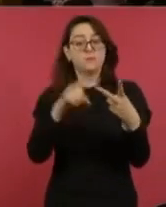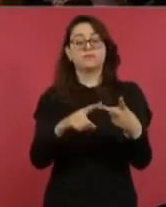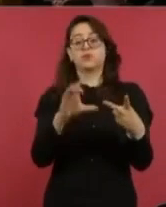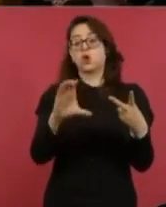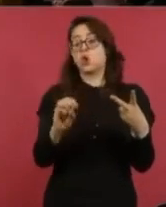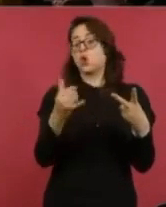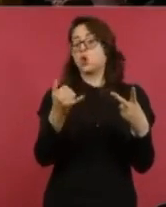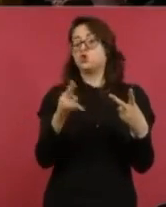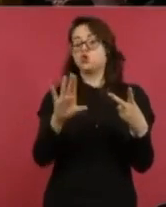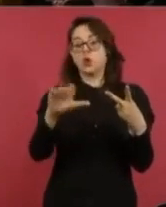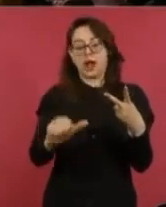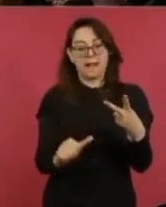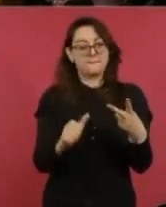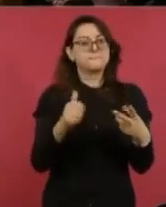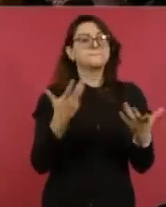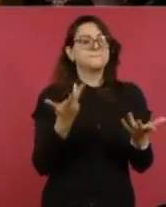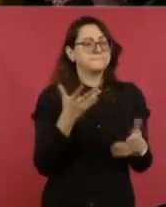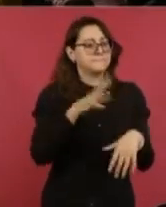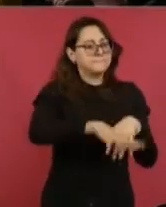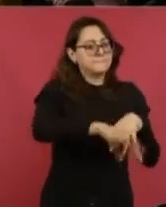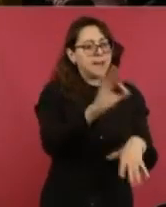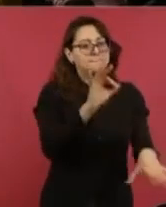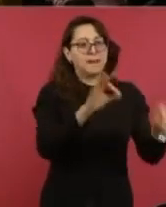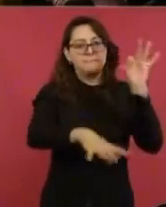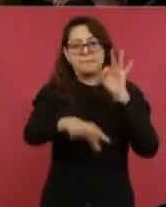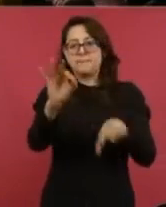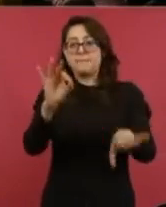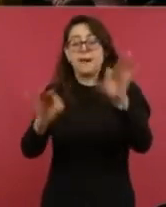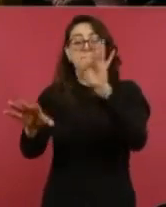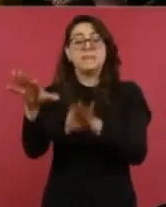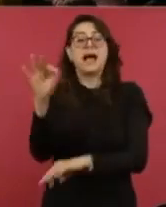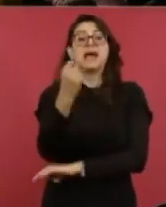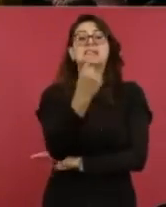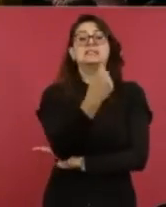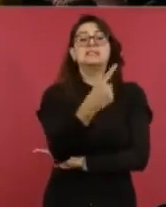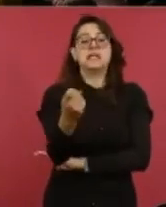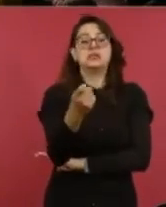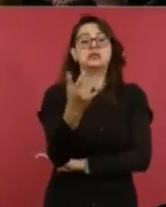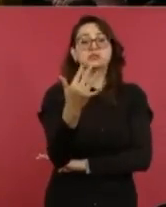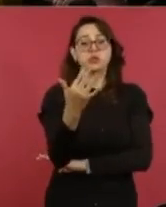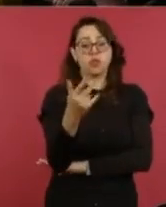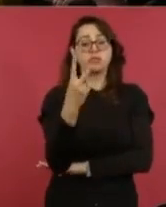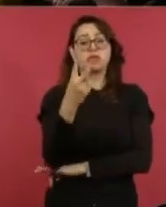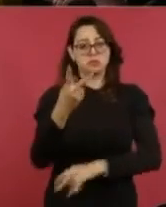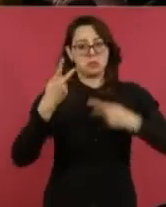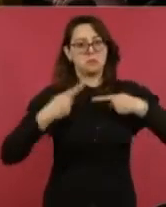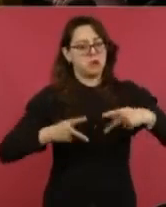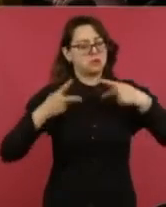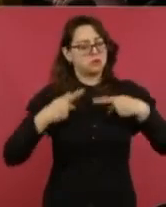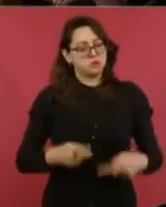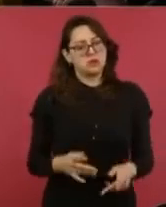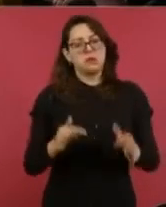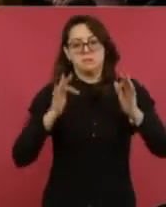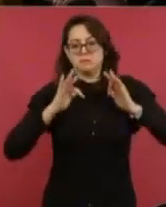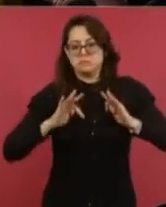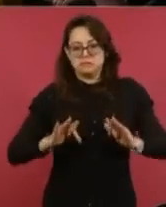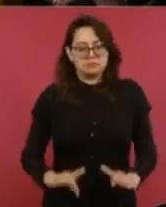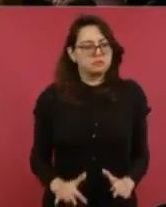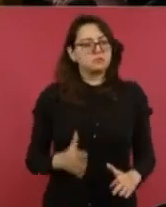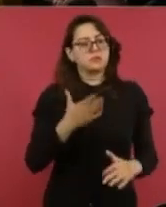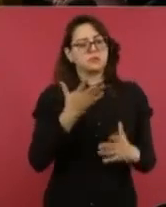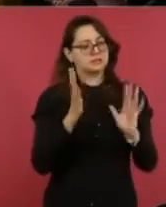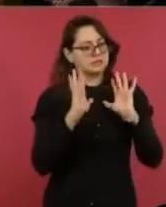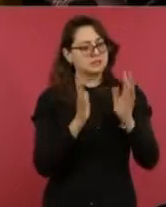a esas brigadas, se han localizado a 152 personas que en estos momentos ya se encuentran en